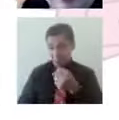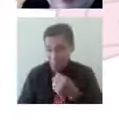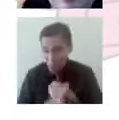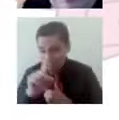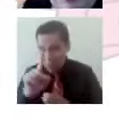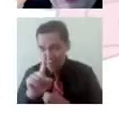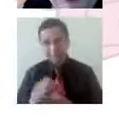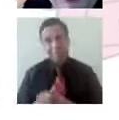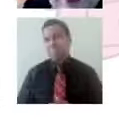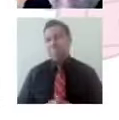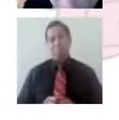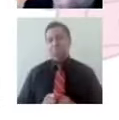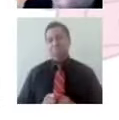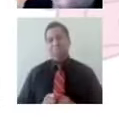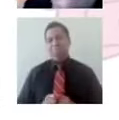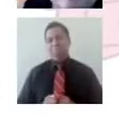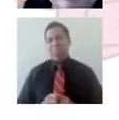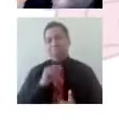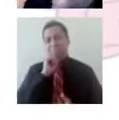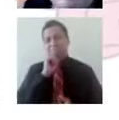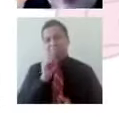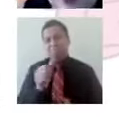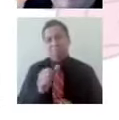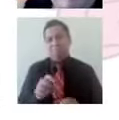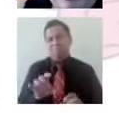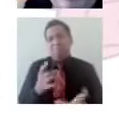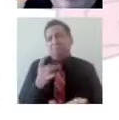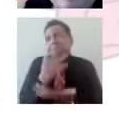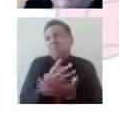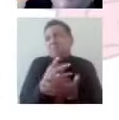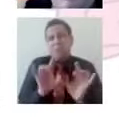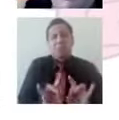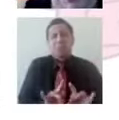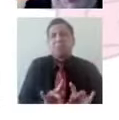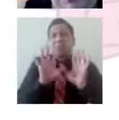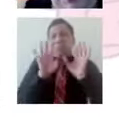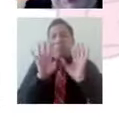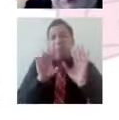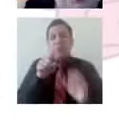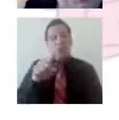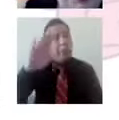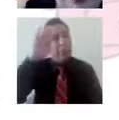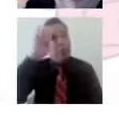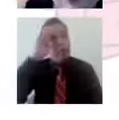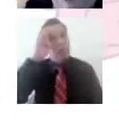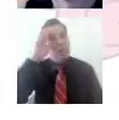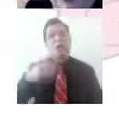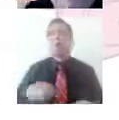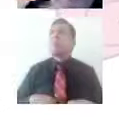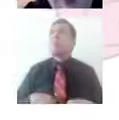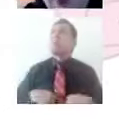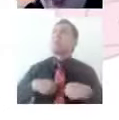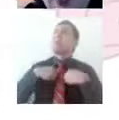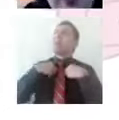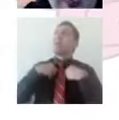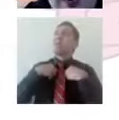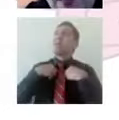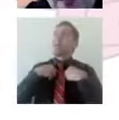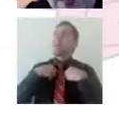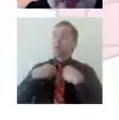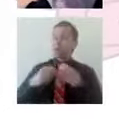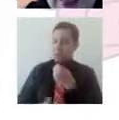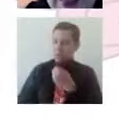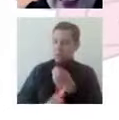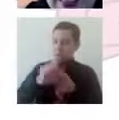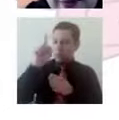posibilidad de hacernos la pregunta, ¿para qué está pasando en mi vida esto hoy? ¿No por qué? Porque el por qué nunca lo vamos a encontrar.